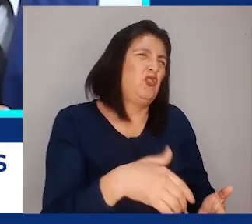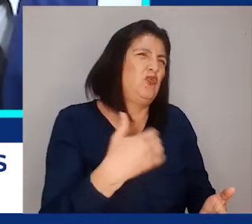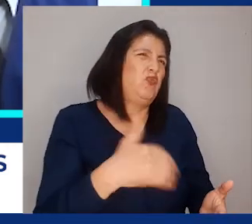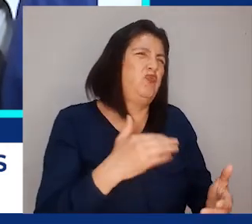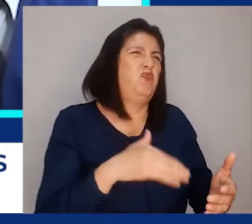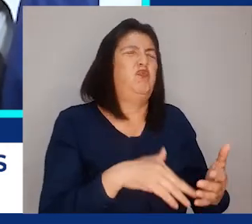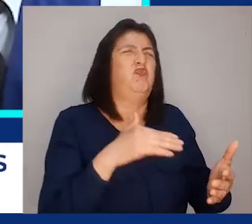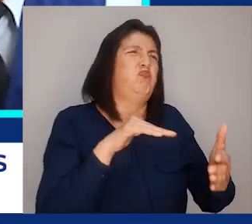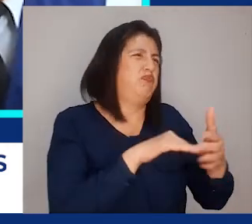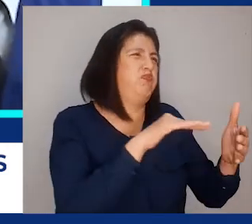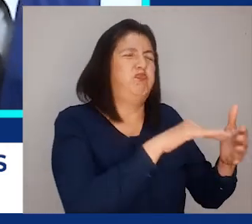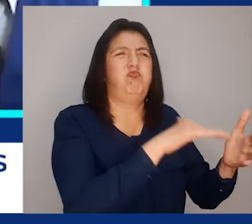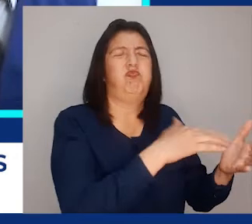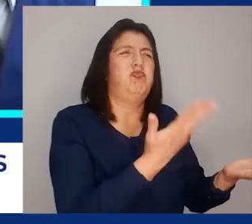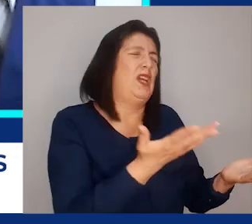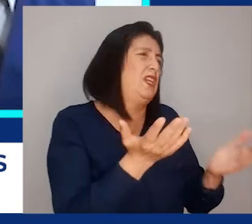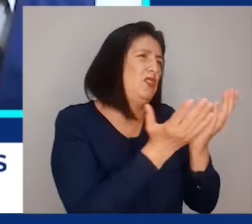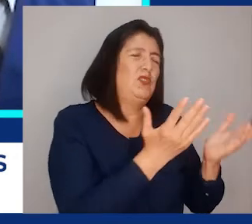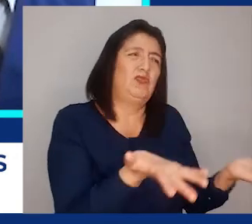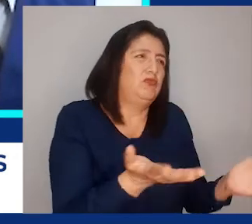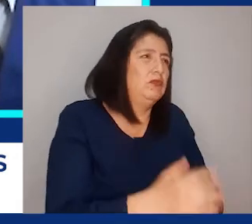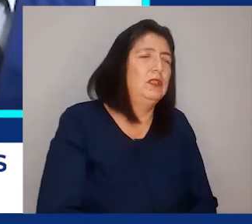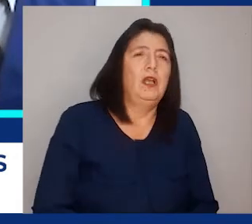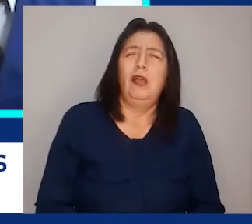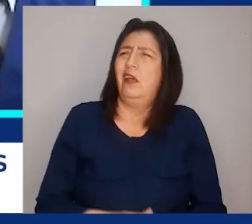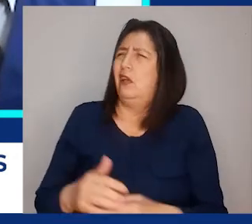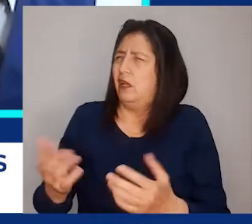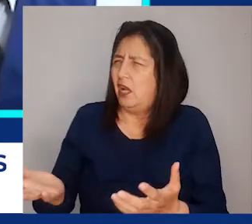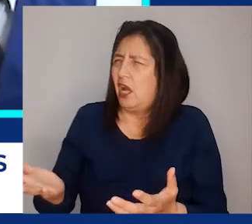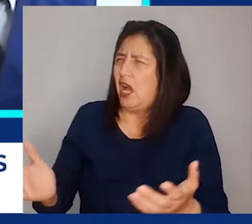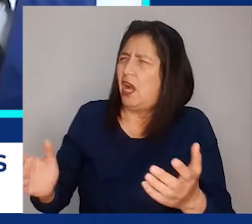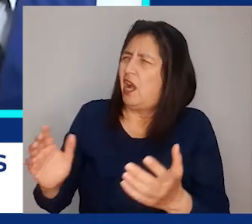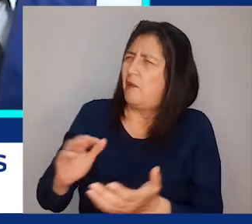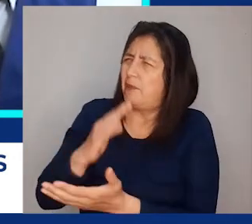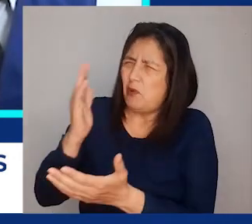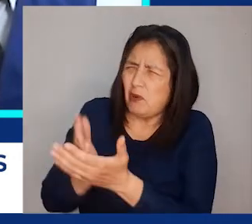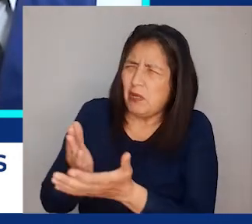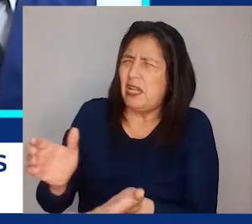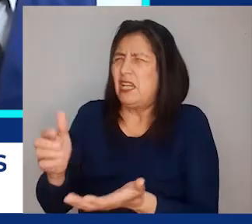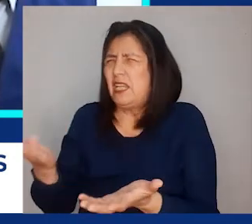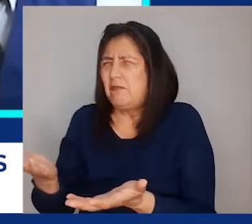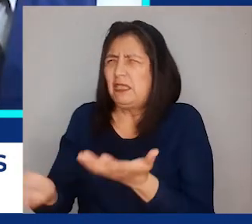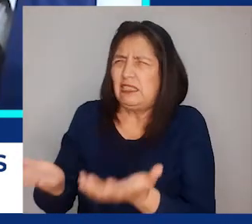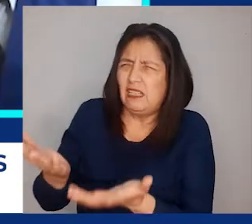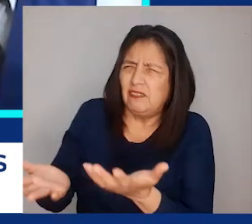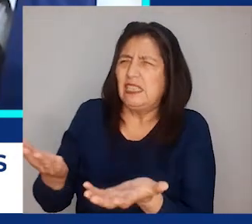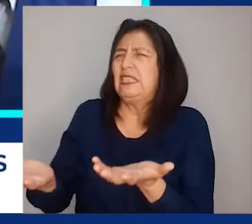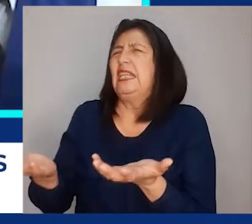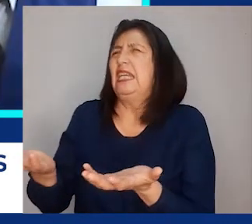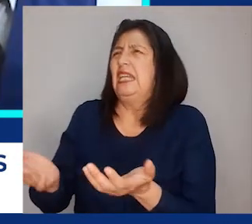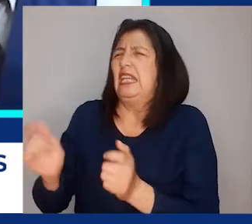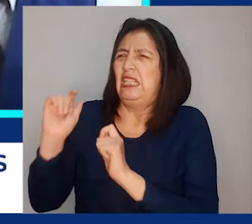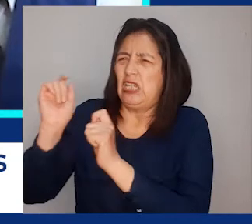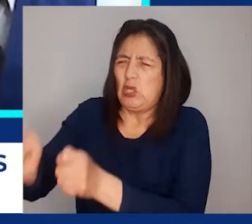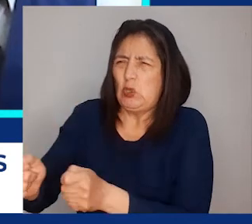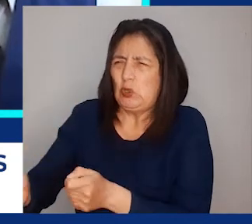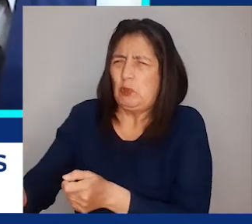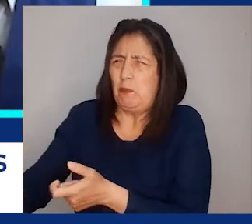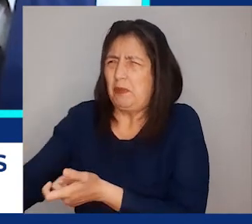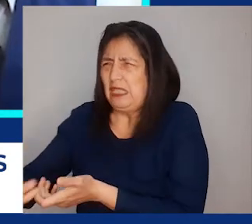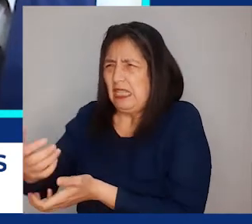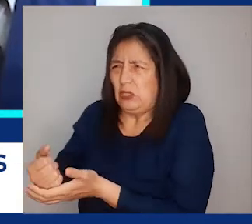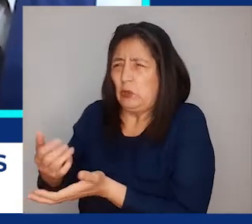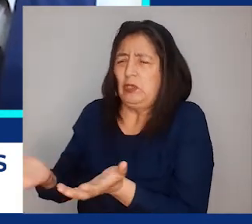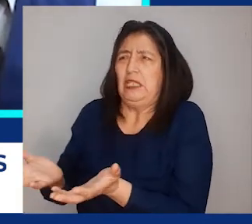acceso al derecho a la educación. ¿Se han presentado problemas en relación a los pescadores